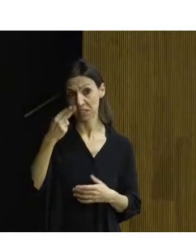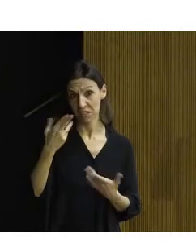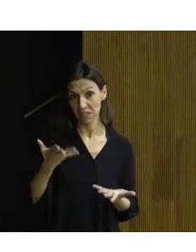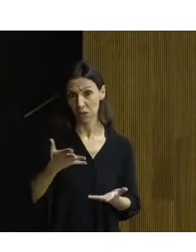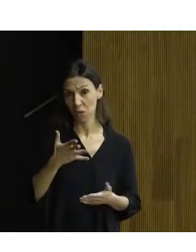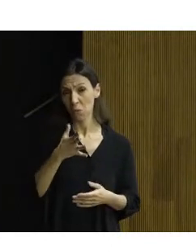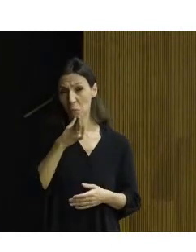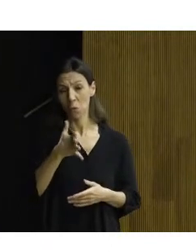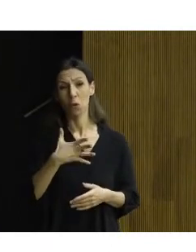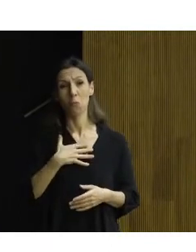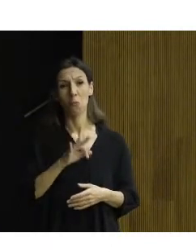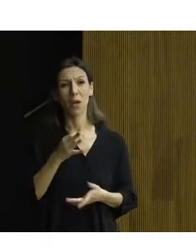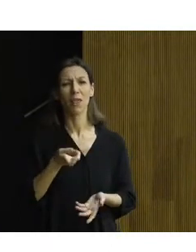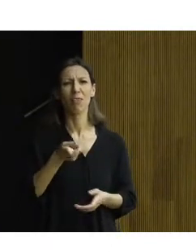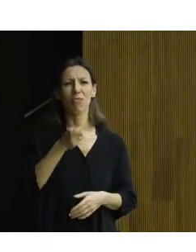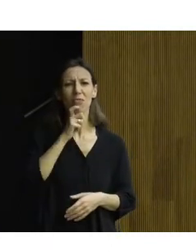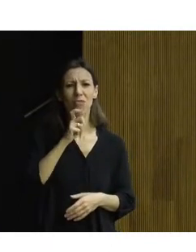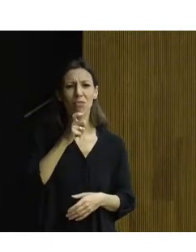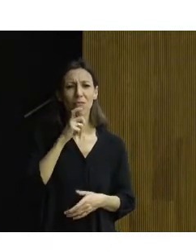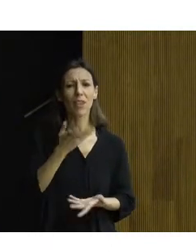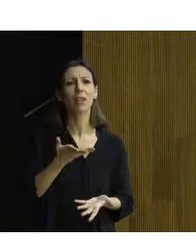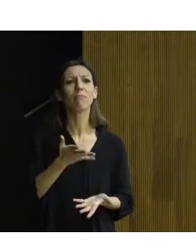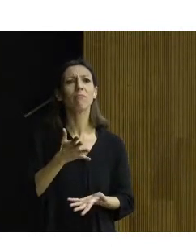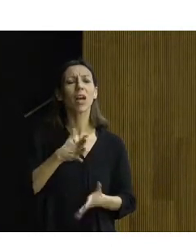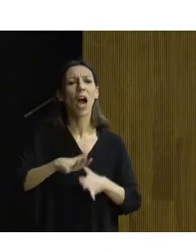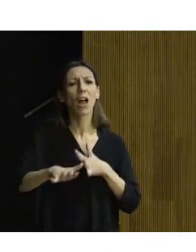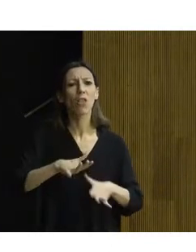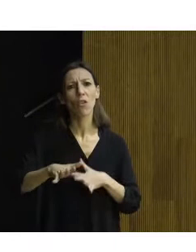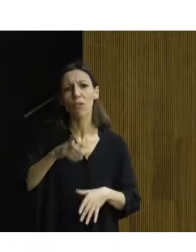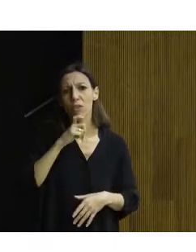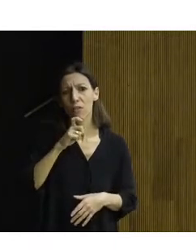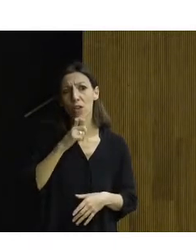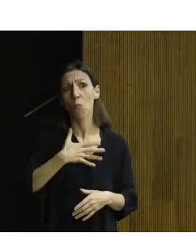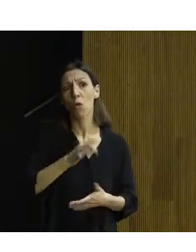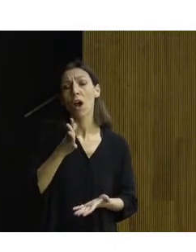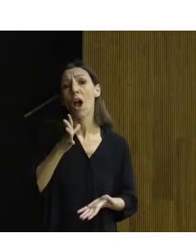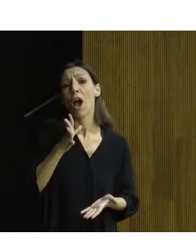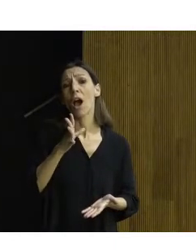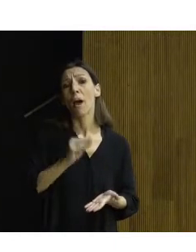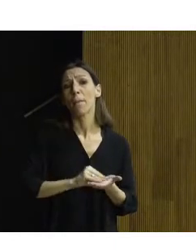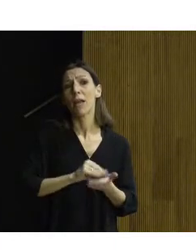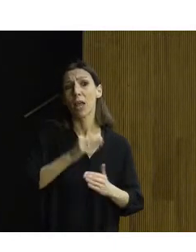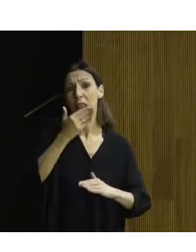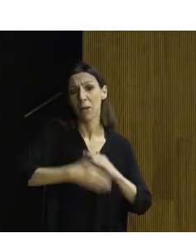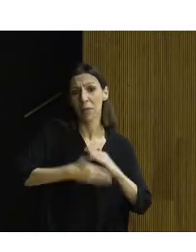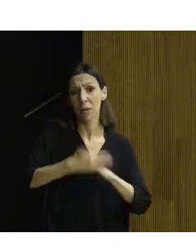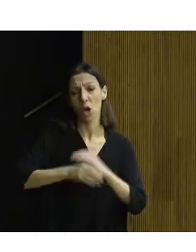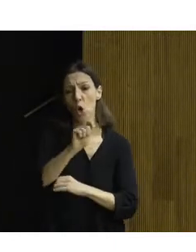dificultad de intervenir en el patrimonio y digamos esa casi imposibilidad a veces que parece de conseguir cosas